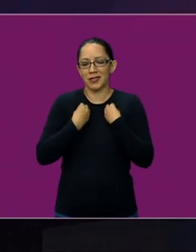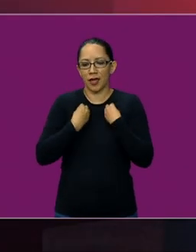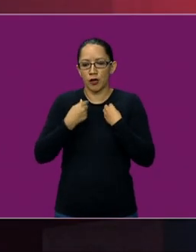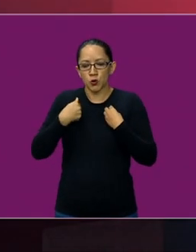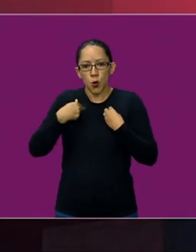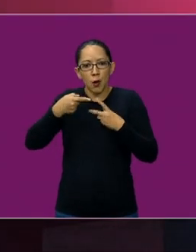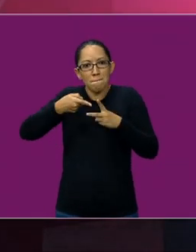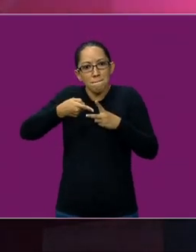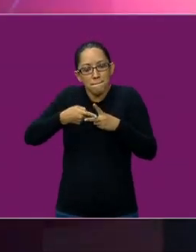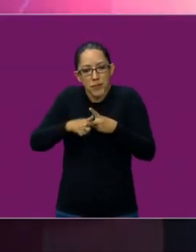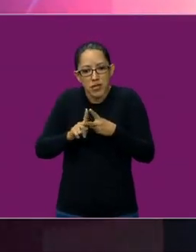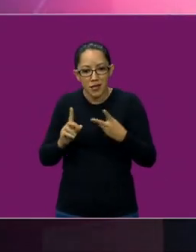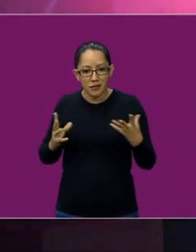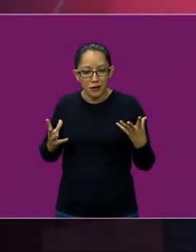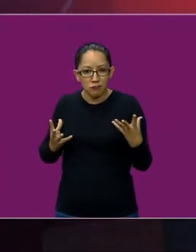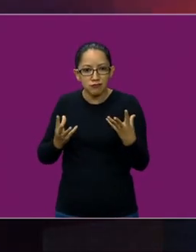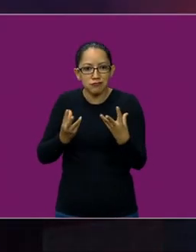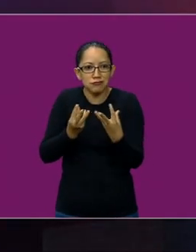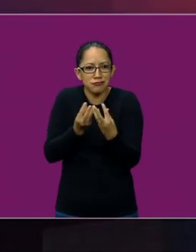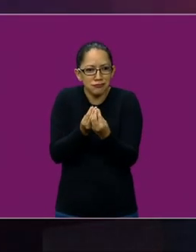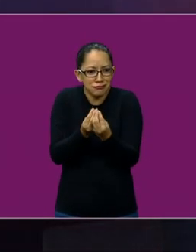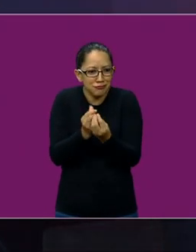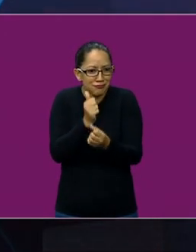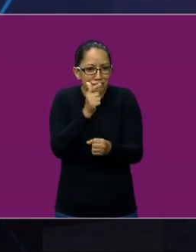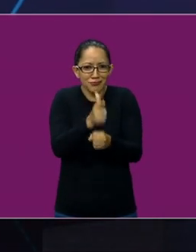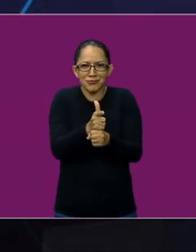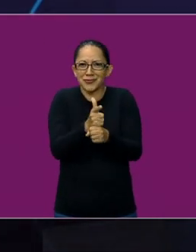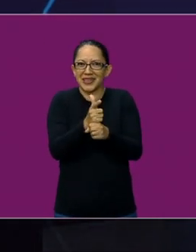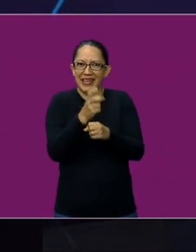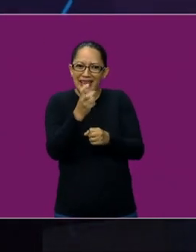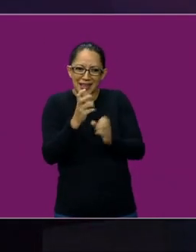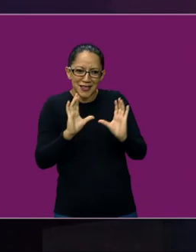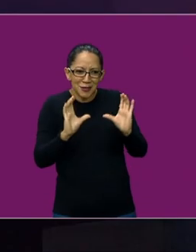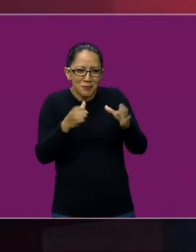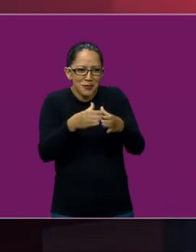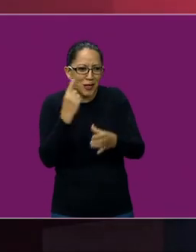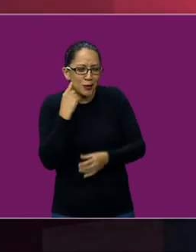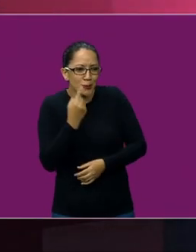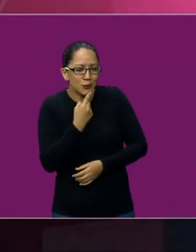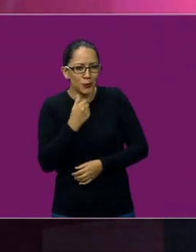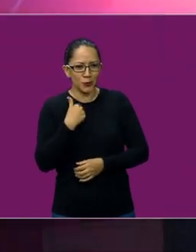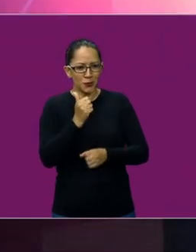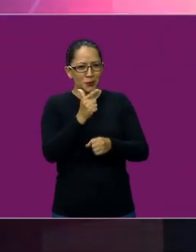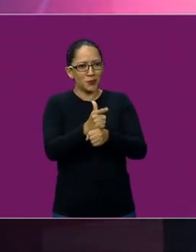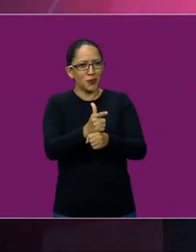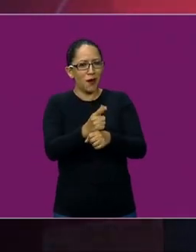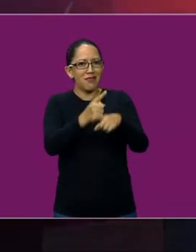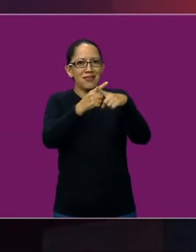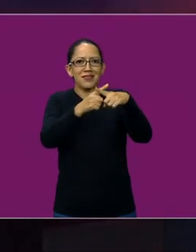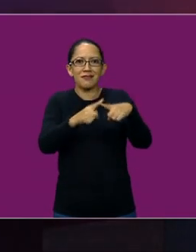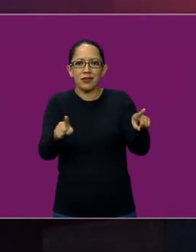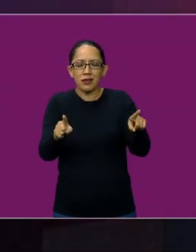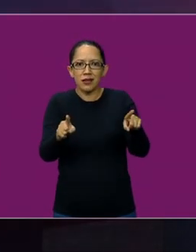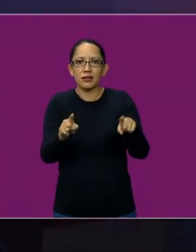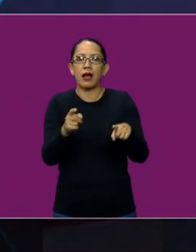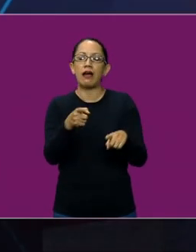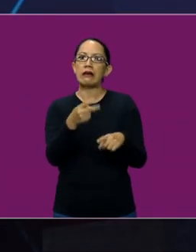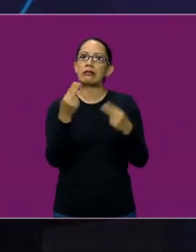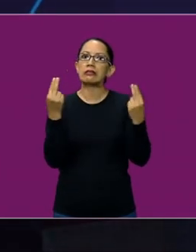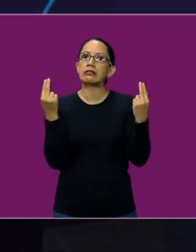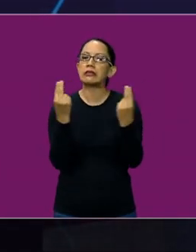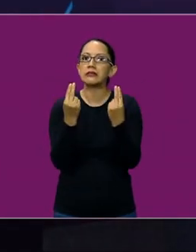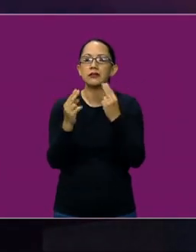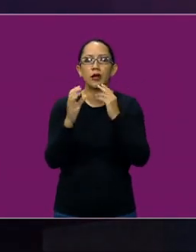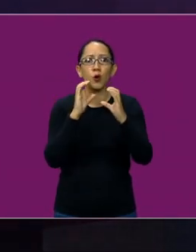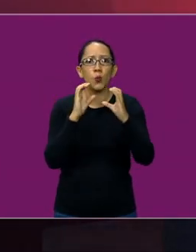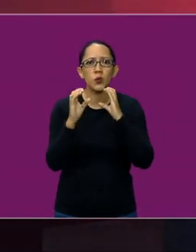tan maravilloso, pues dices, oye, es que es otra cosa y es necesaria la comunicación. Ayer